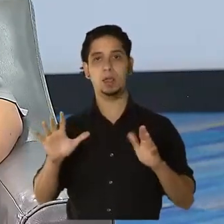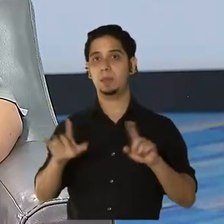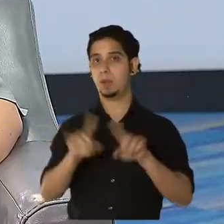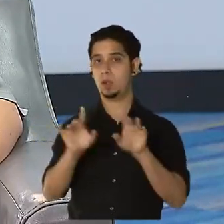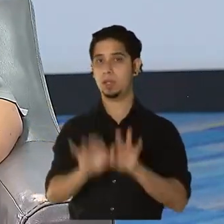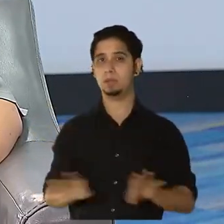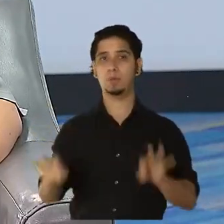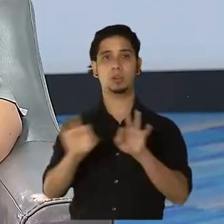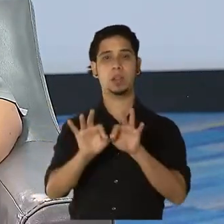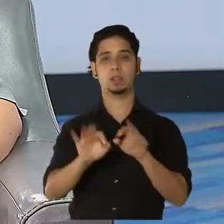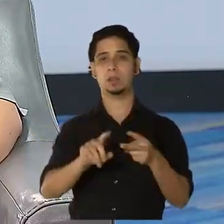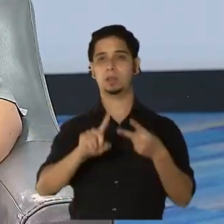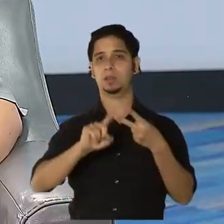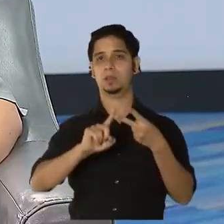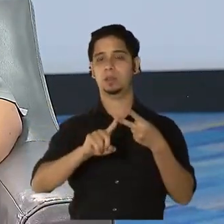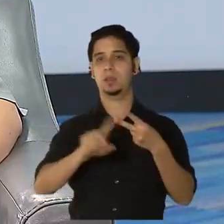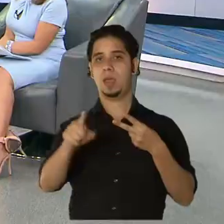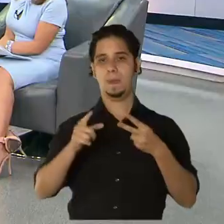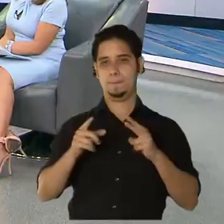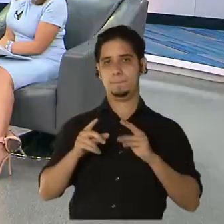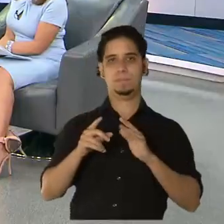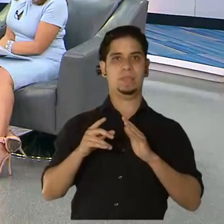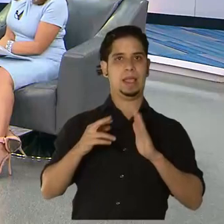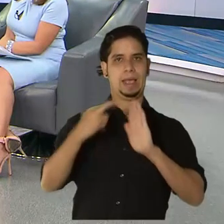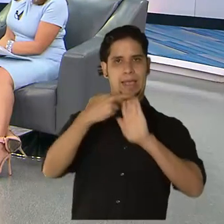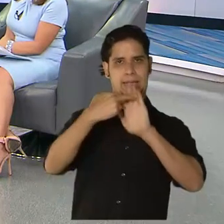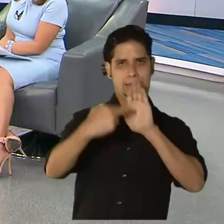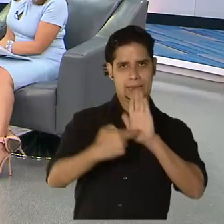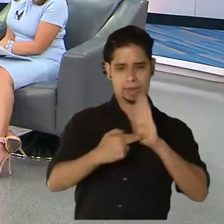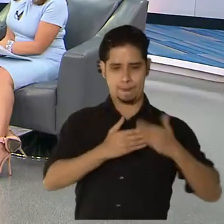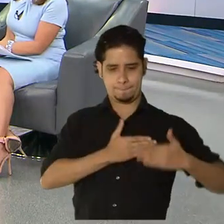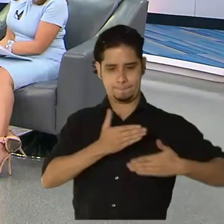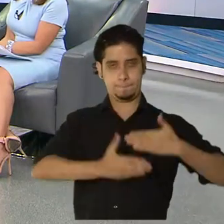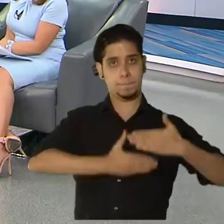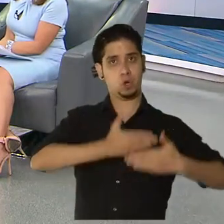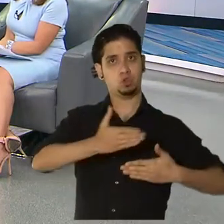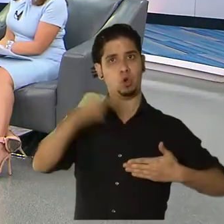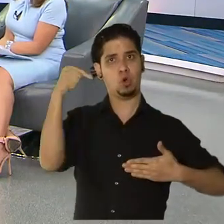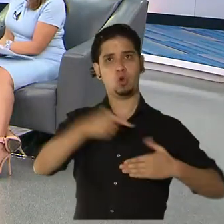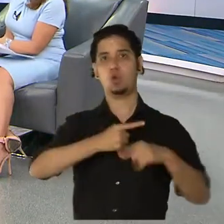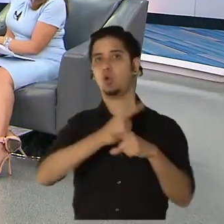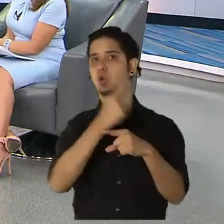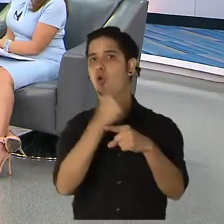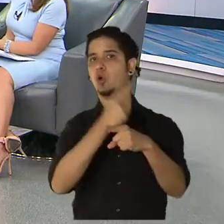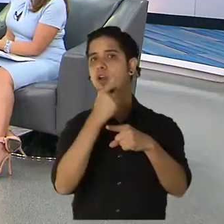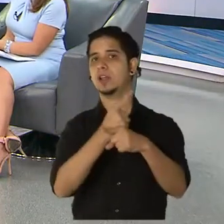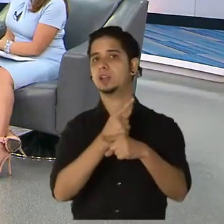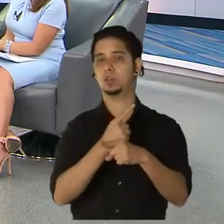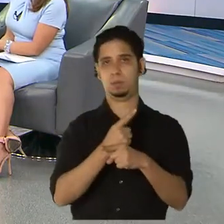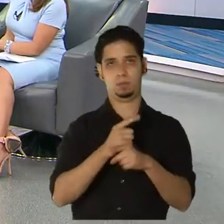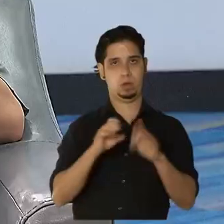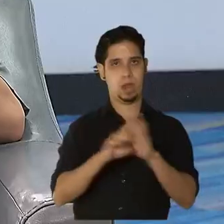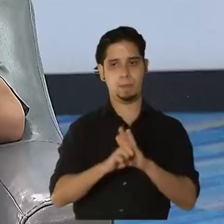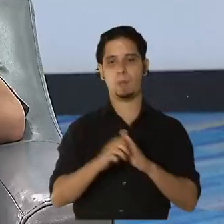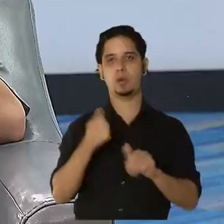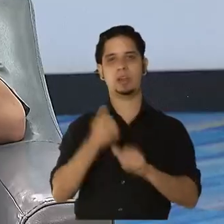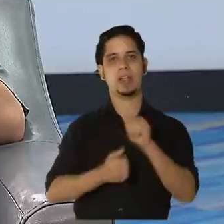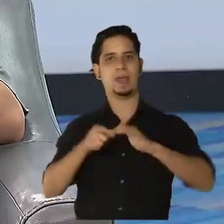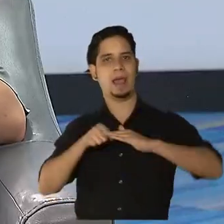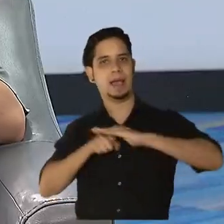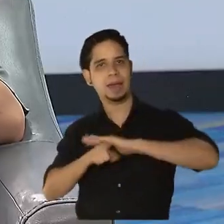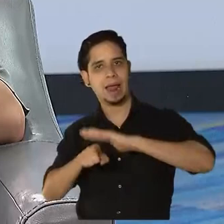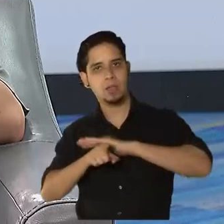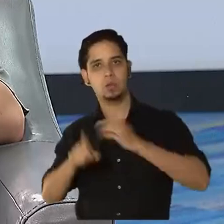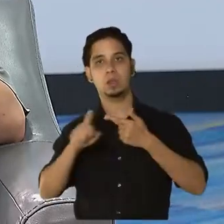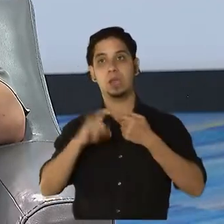importante que eso, son los protocolos estrictos del CDC y la Academia Americana de Pediatría que están por grado, por si son de educación